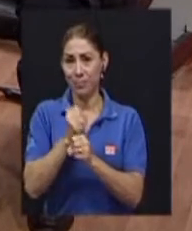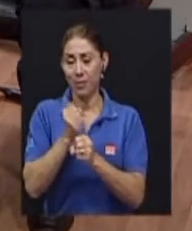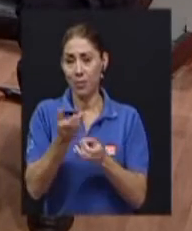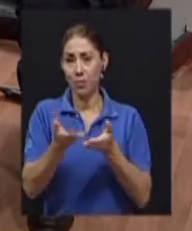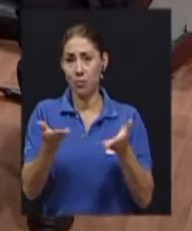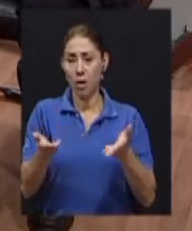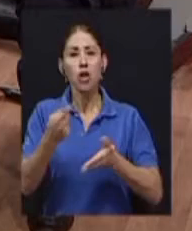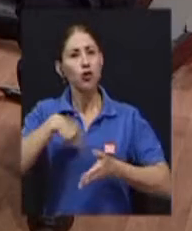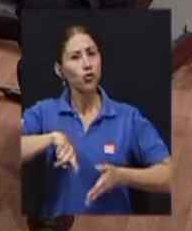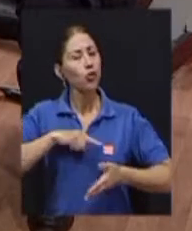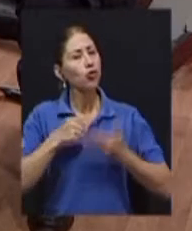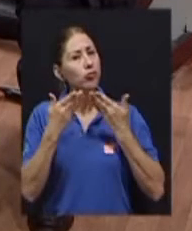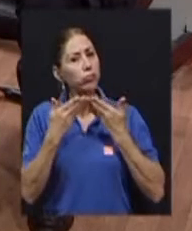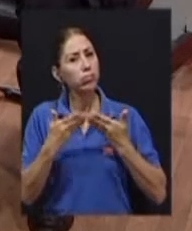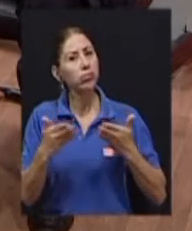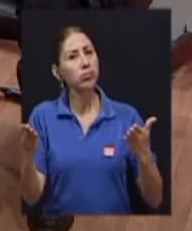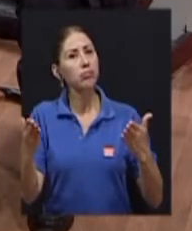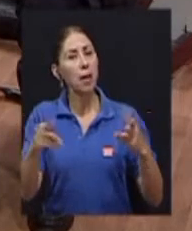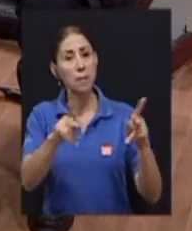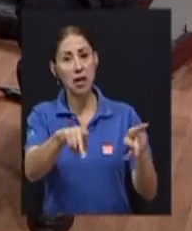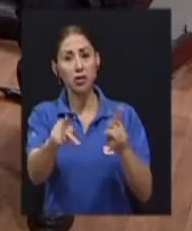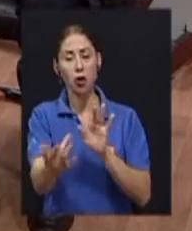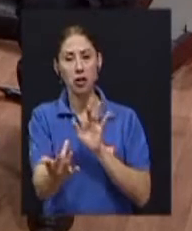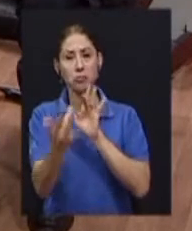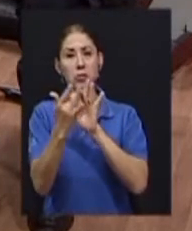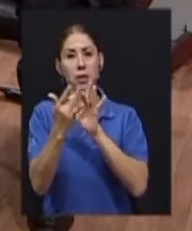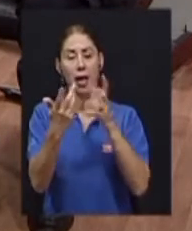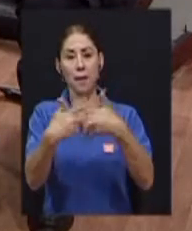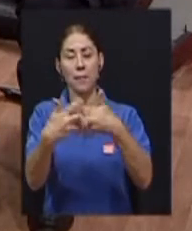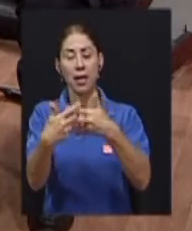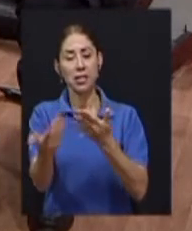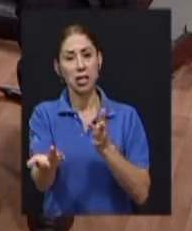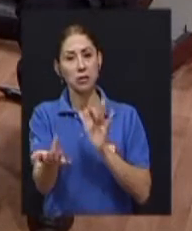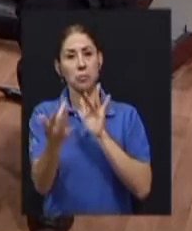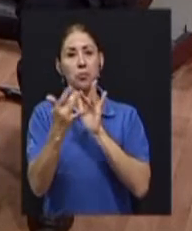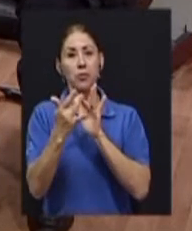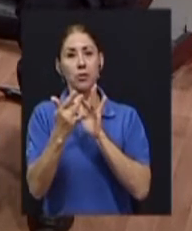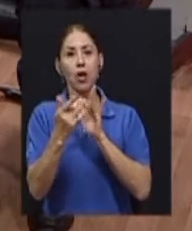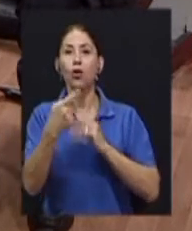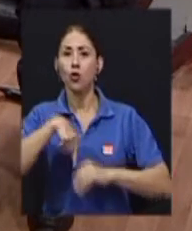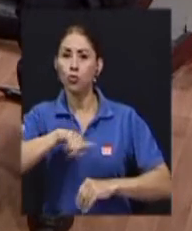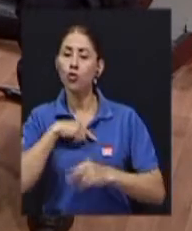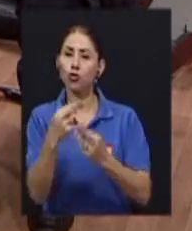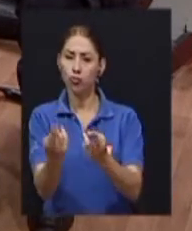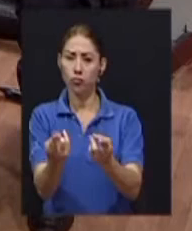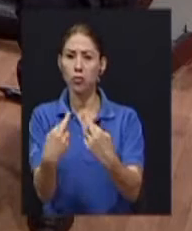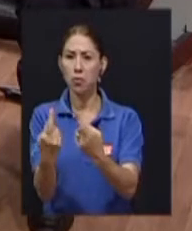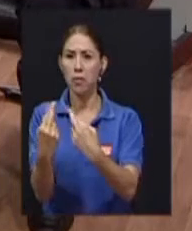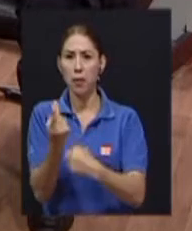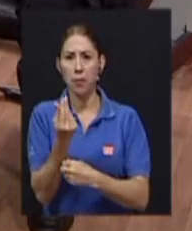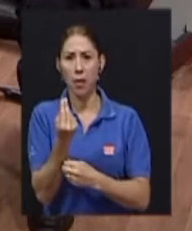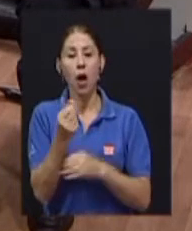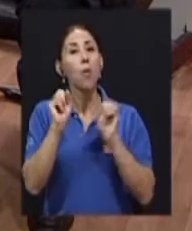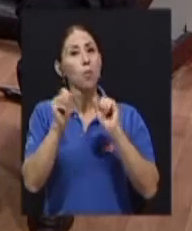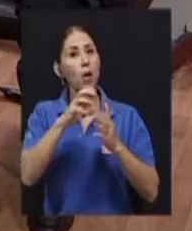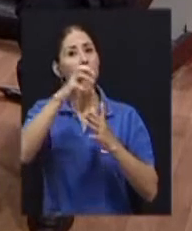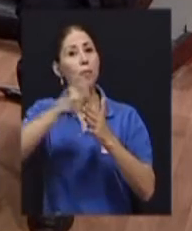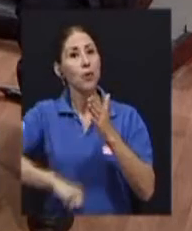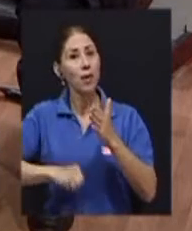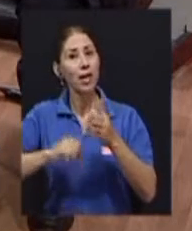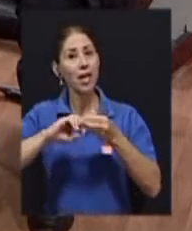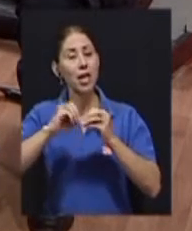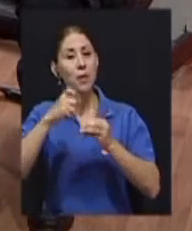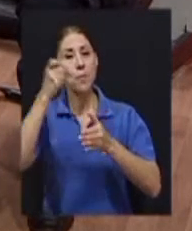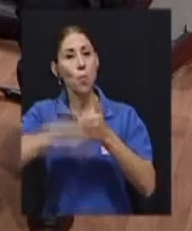y las empresas en general a recibir donaciones. Somos deducibles de impuestos sobre la renta y también tenemos